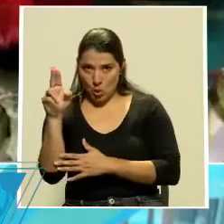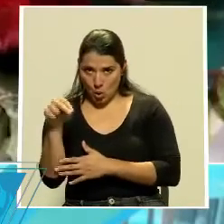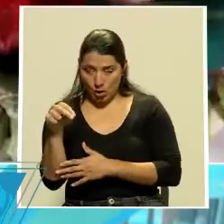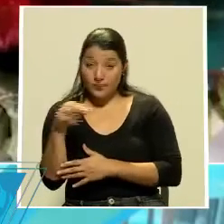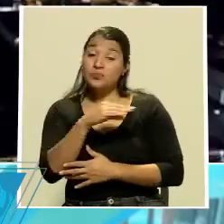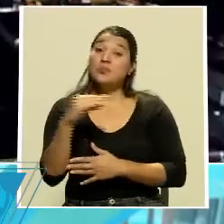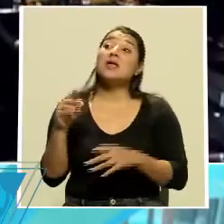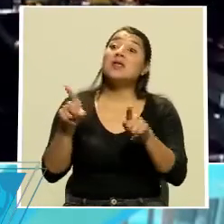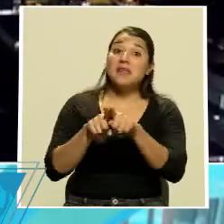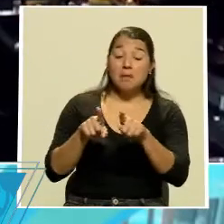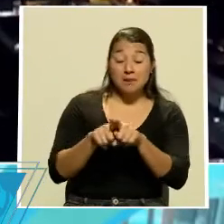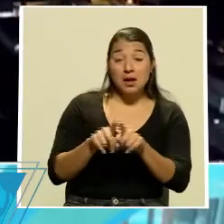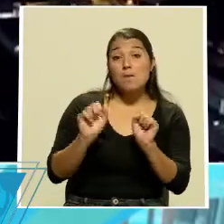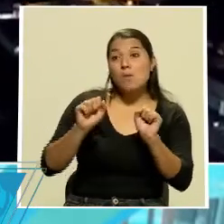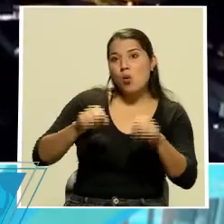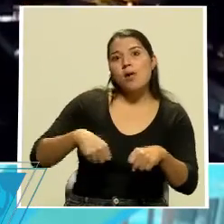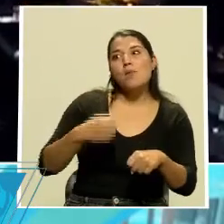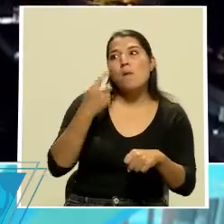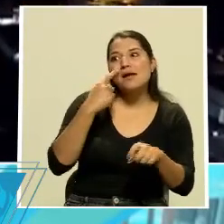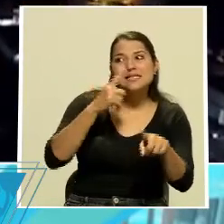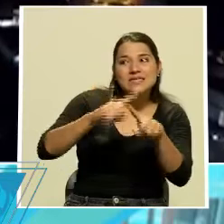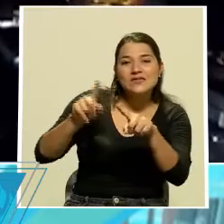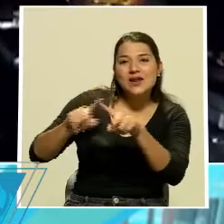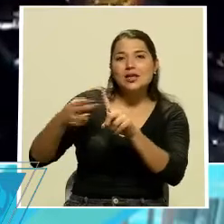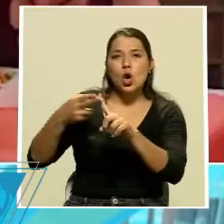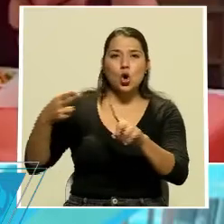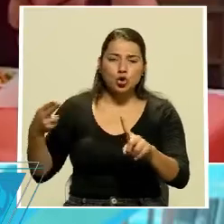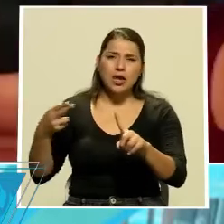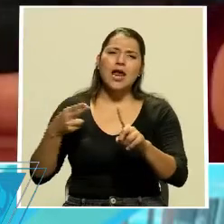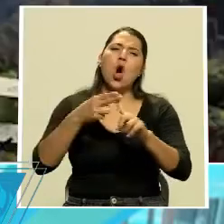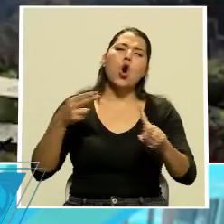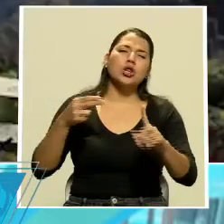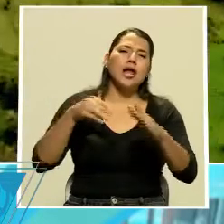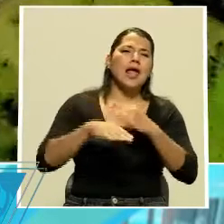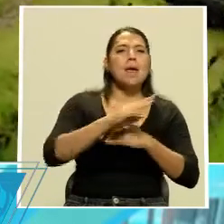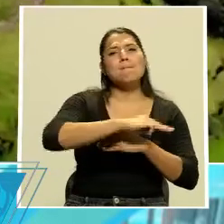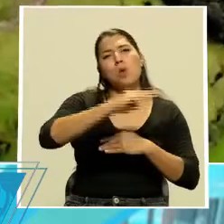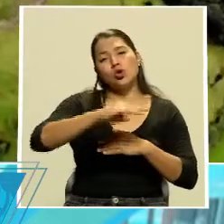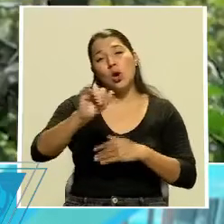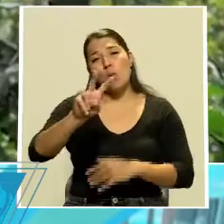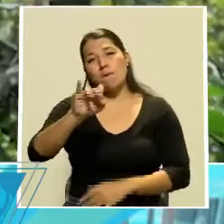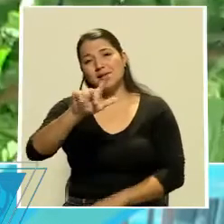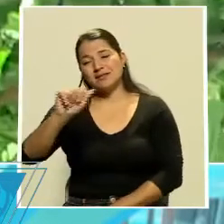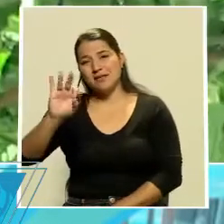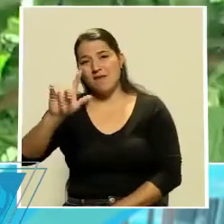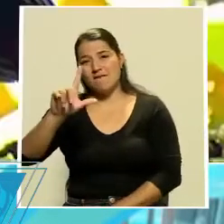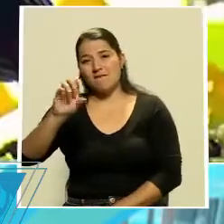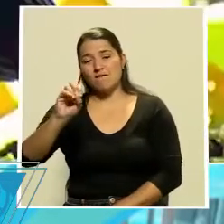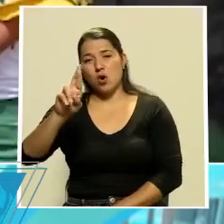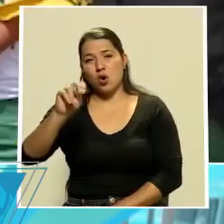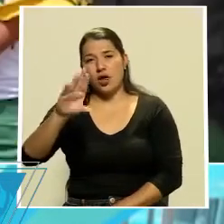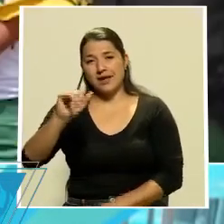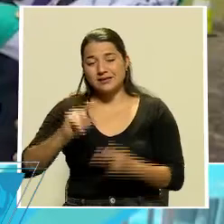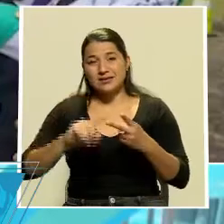podemos encontrar una serie, una variedad de hoteles. Tenemos hoteles de montaña como Villa Florencia, como el